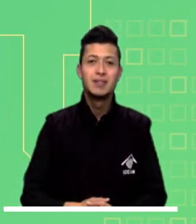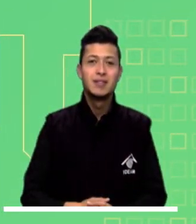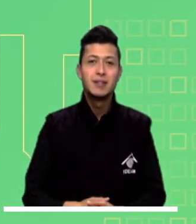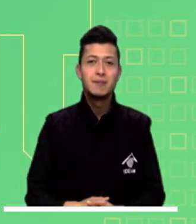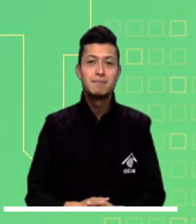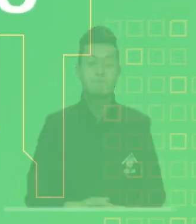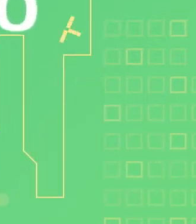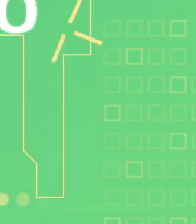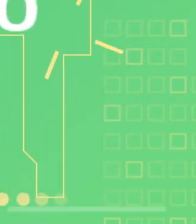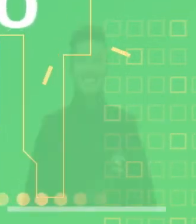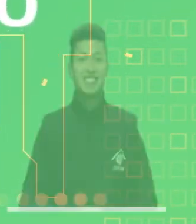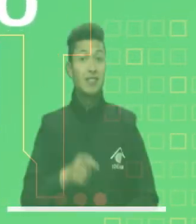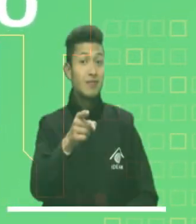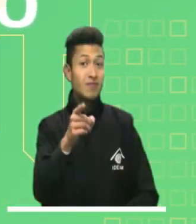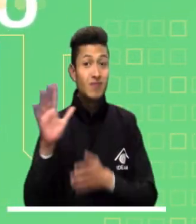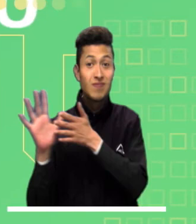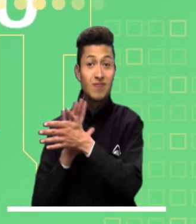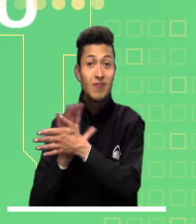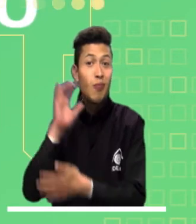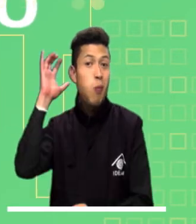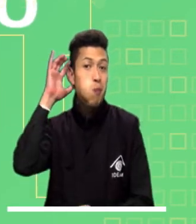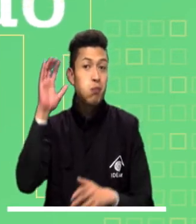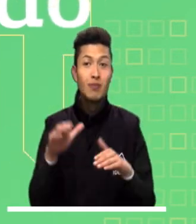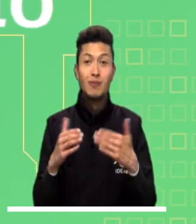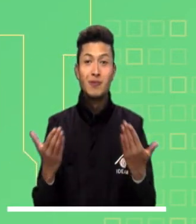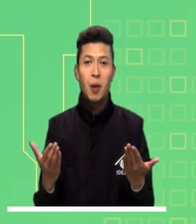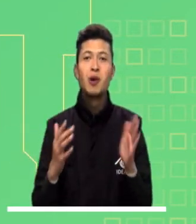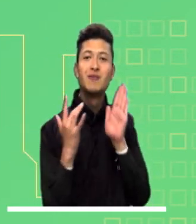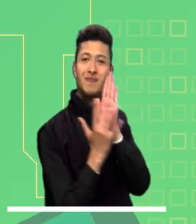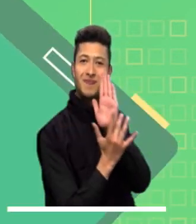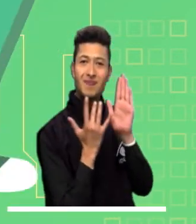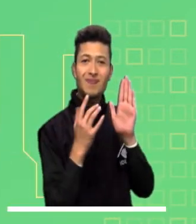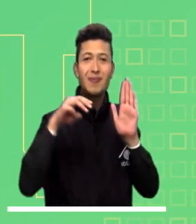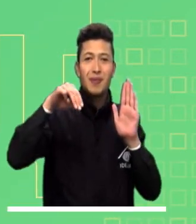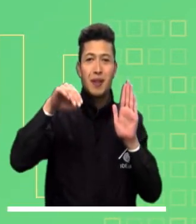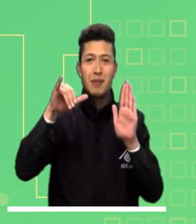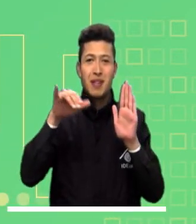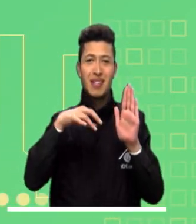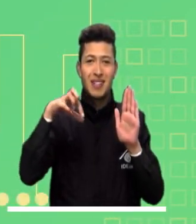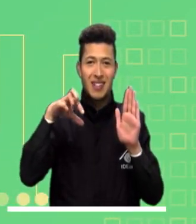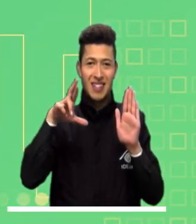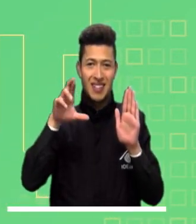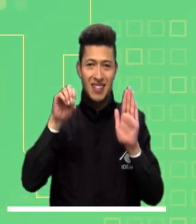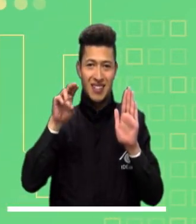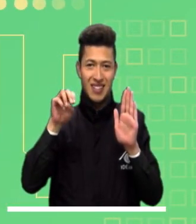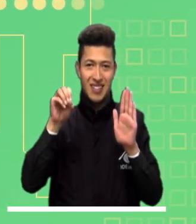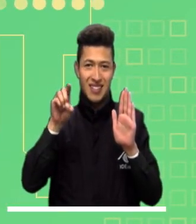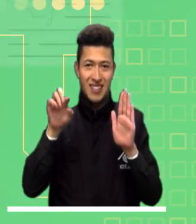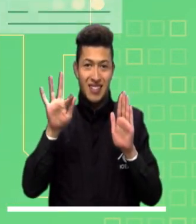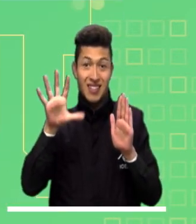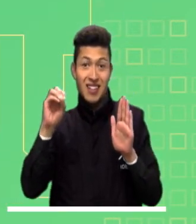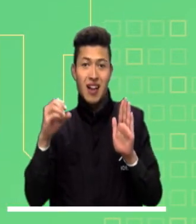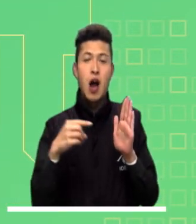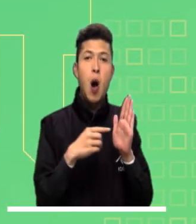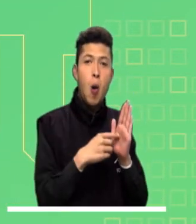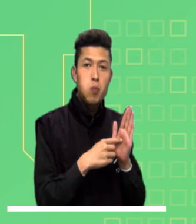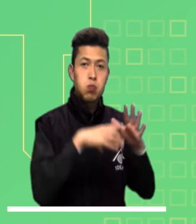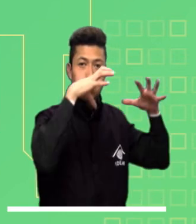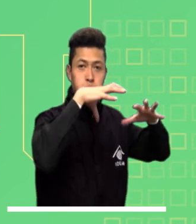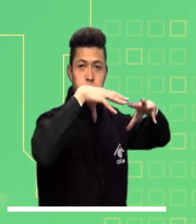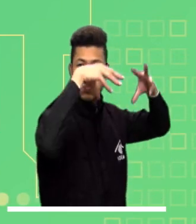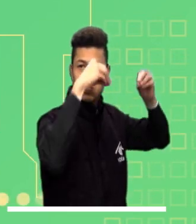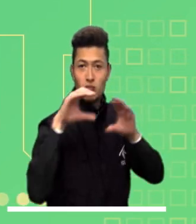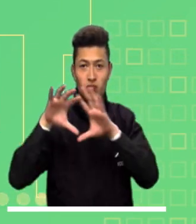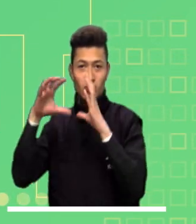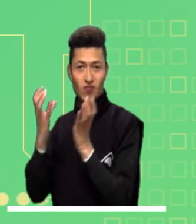Manténgase bien informado y en tiempo real a través de nuestra aplicación Mi Pronóstico. Consulte los pronósticos del